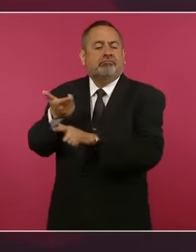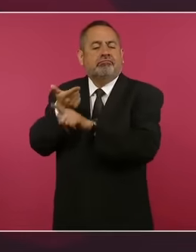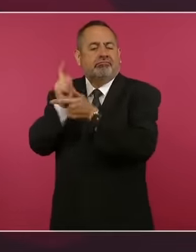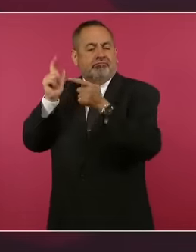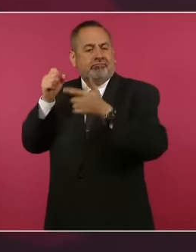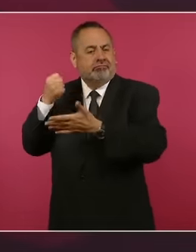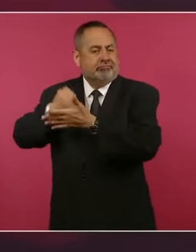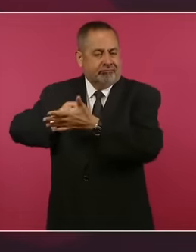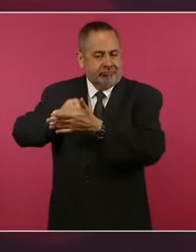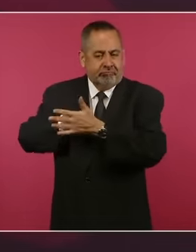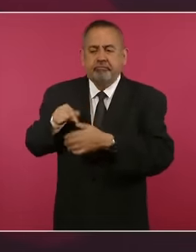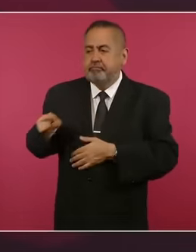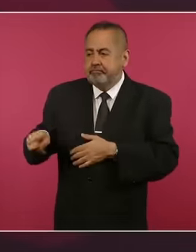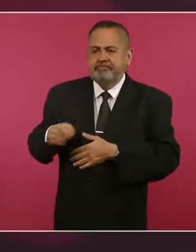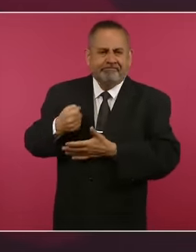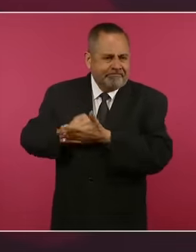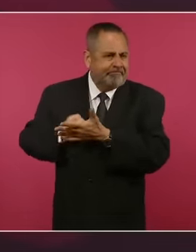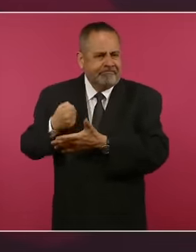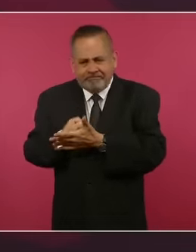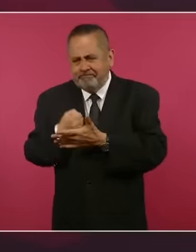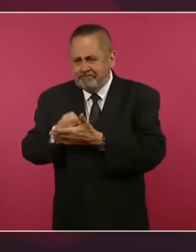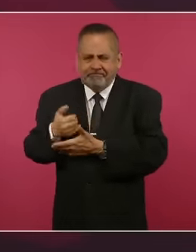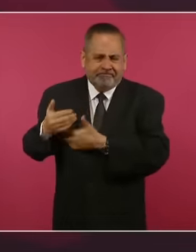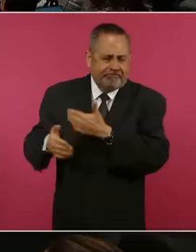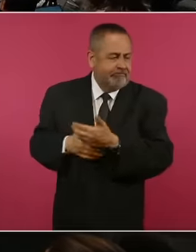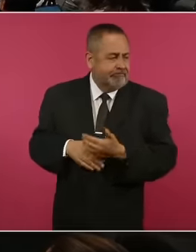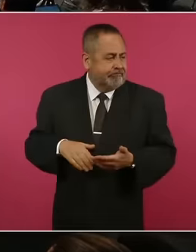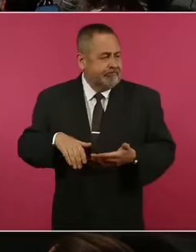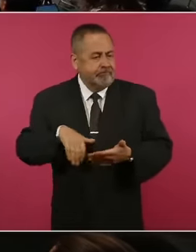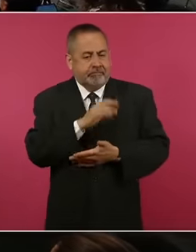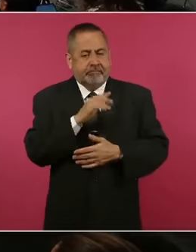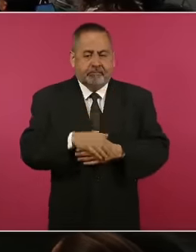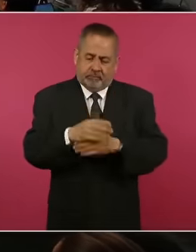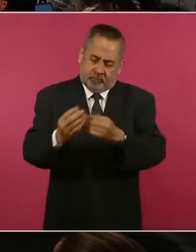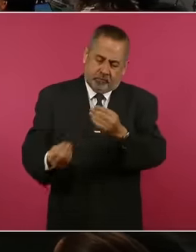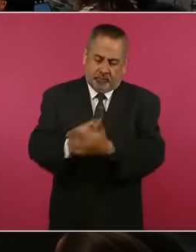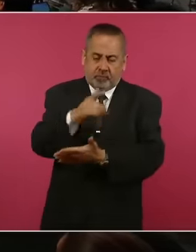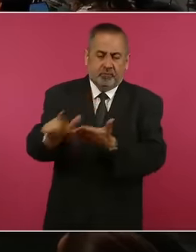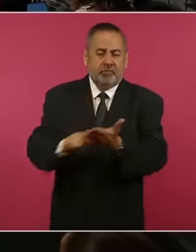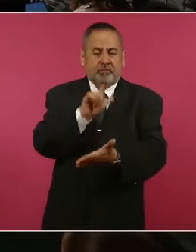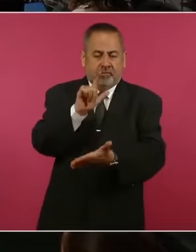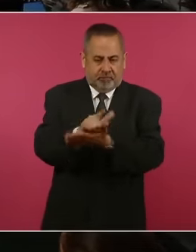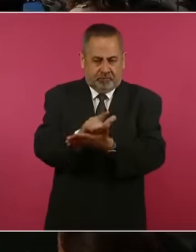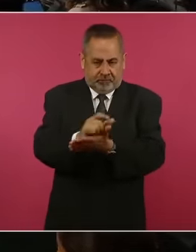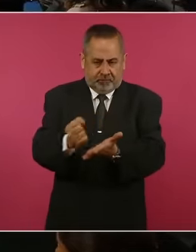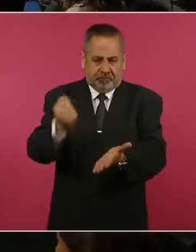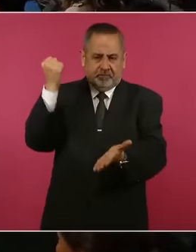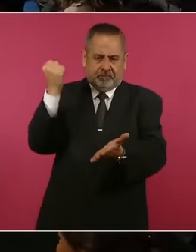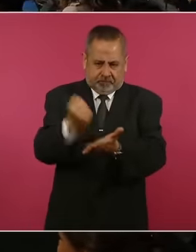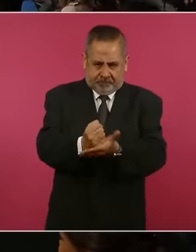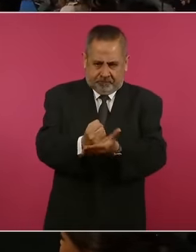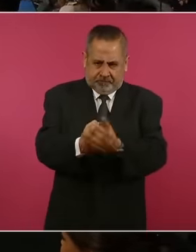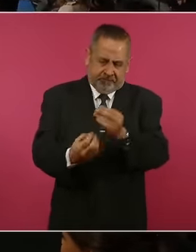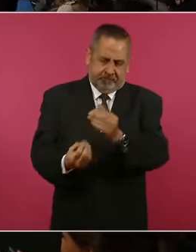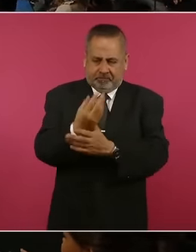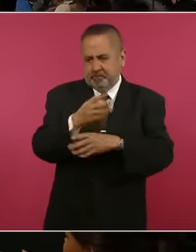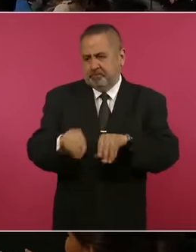se expiden las leyes de reforma? Van los conservadores